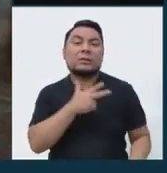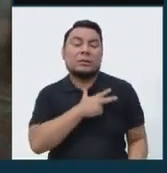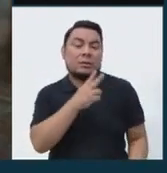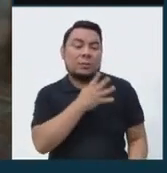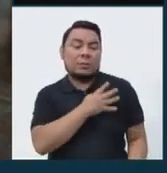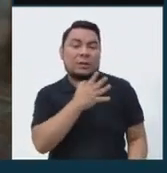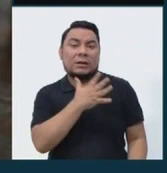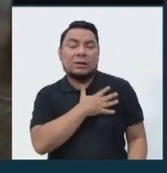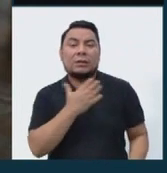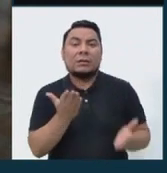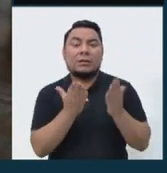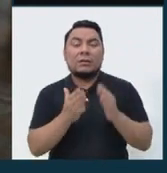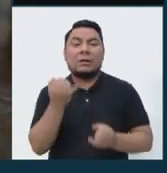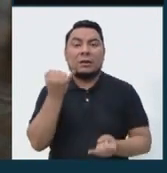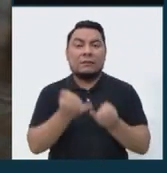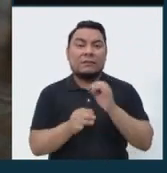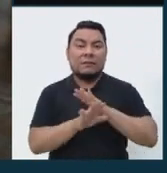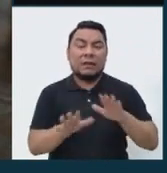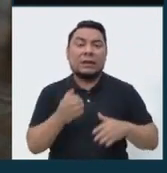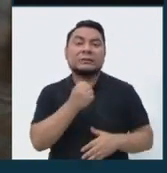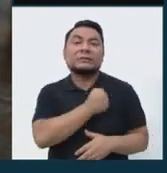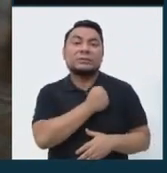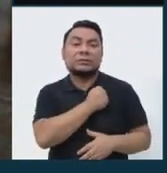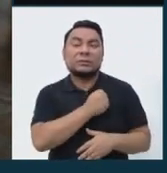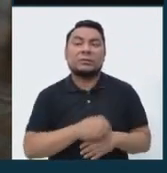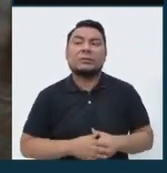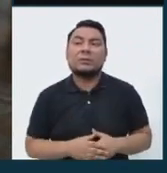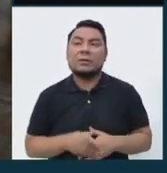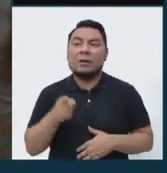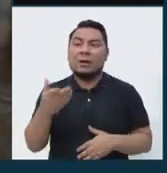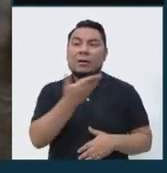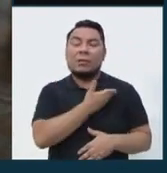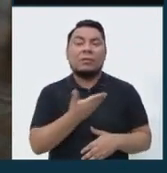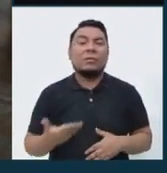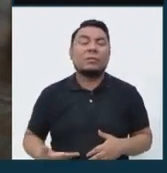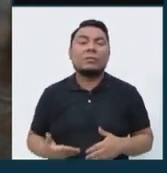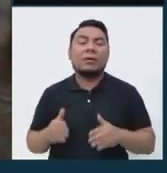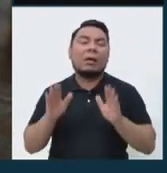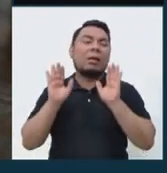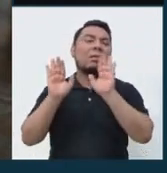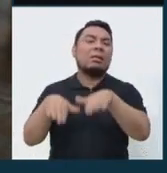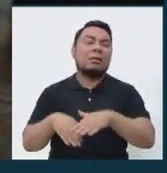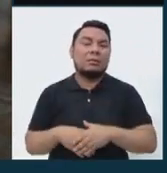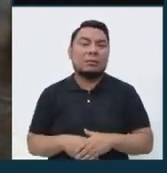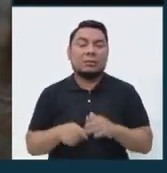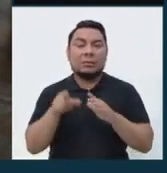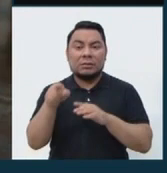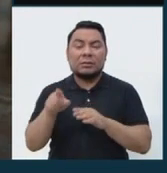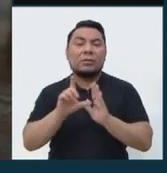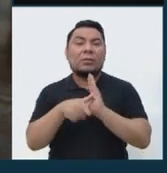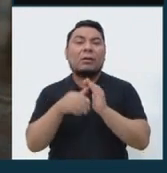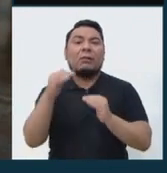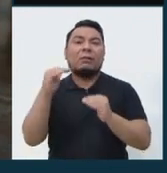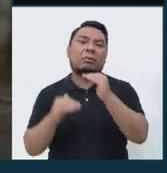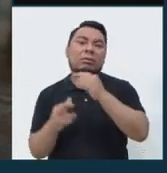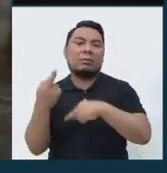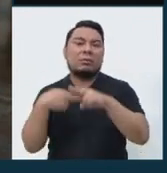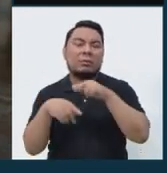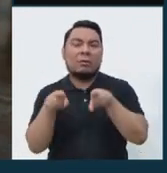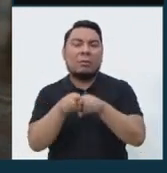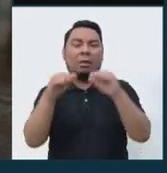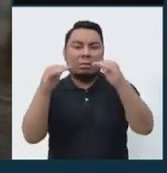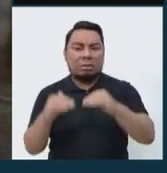cuarto y quinto estudiando, y cuando terminan la secundaria, el Estado los deja y ellos vuelven al Estado hostil de donde regresaron.